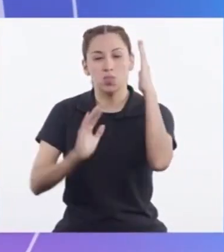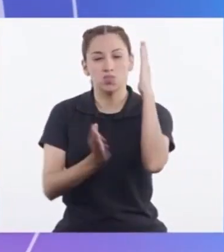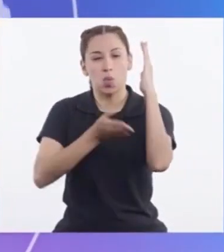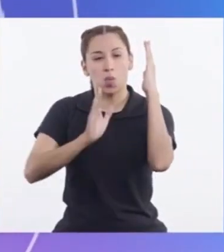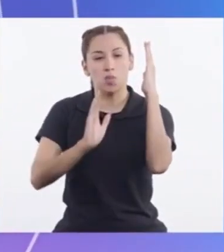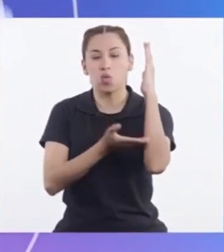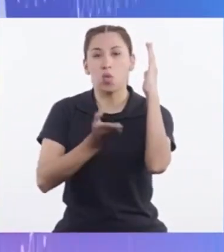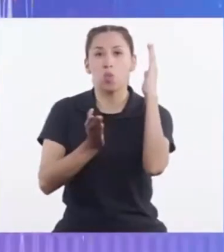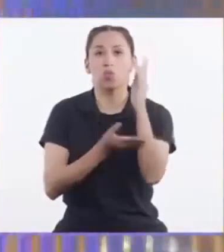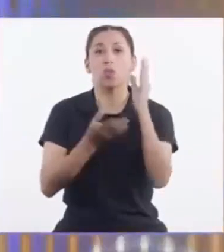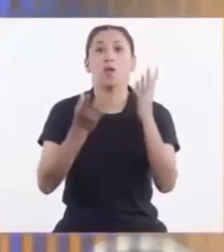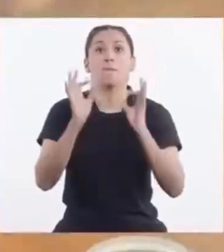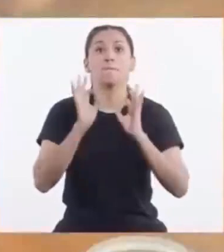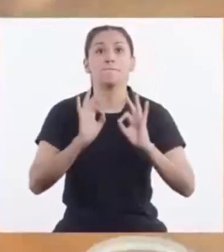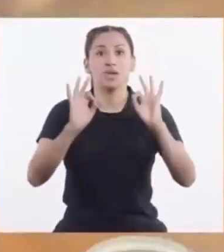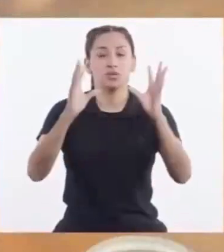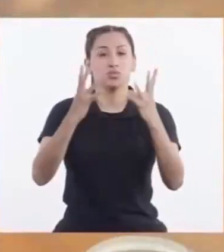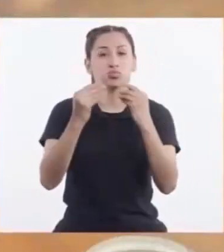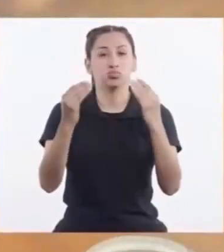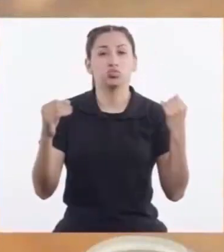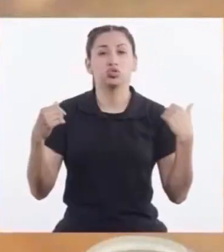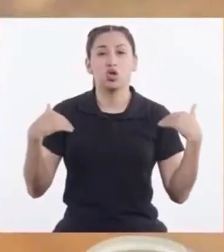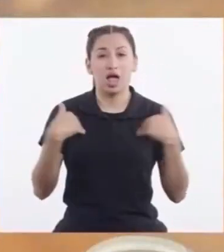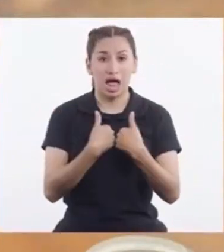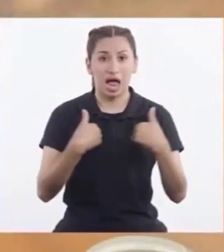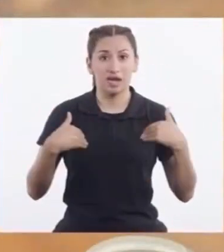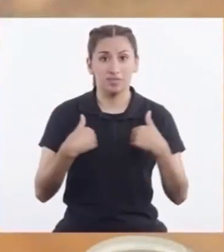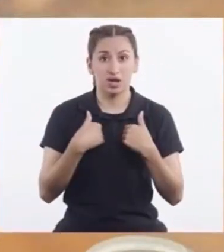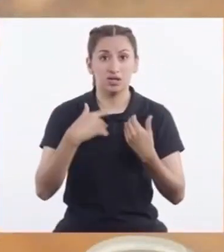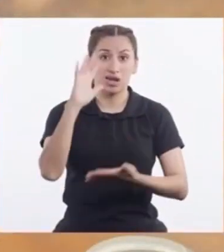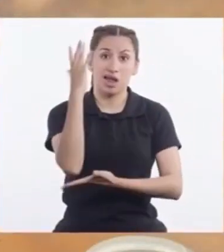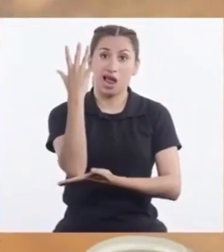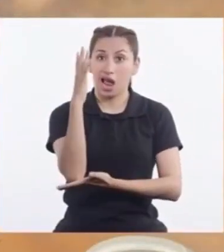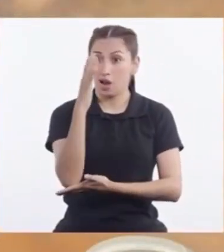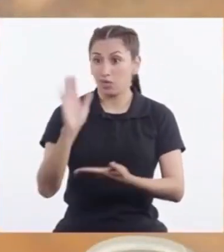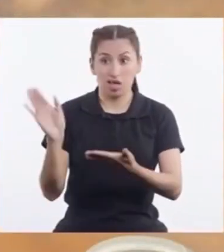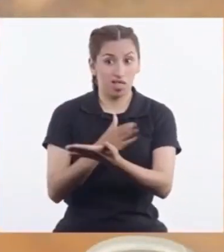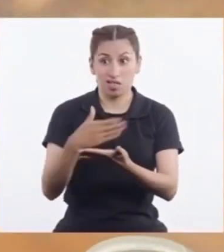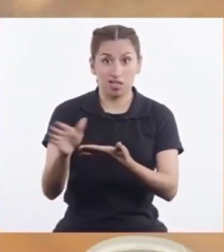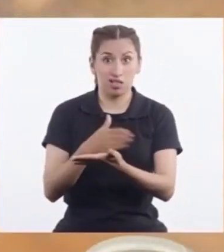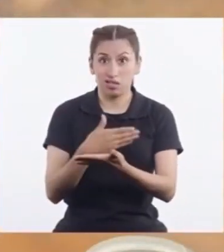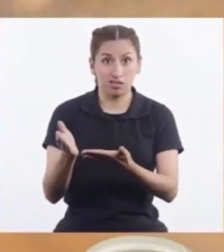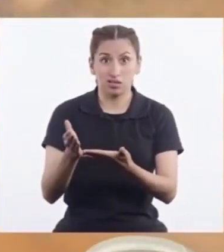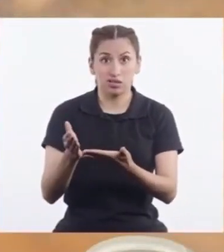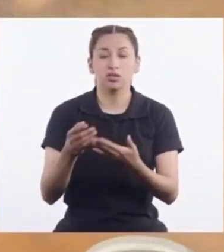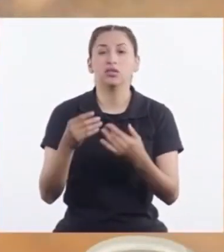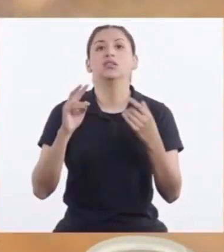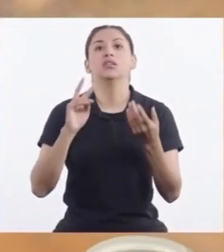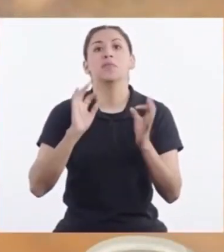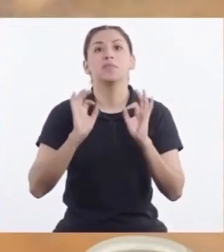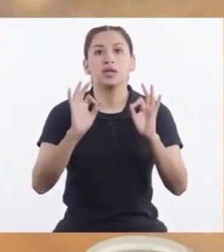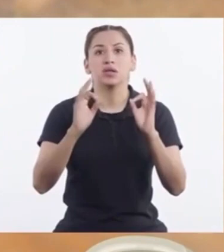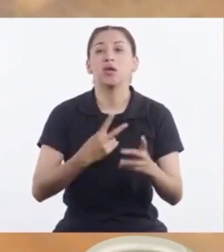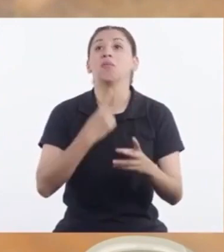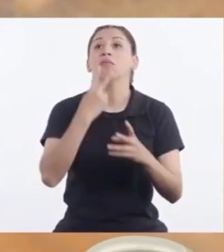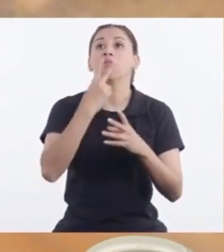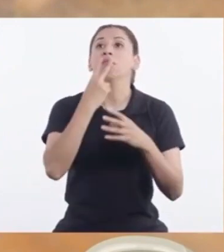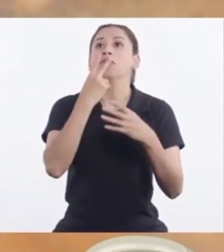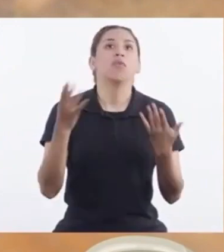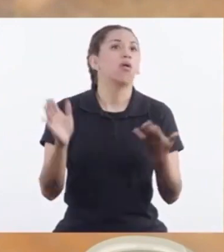hábitat A muchos animalitos Y al dejarnos Sin árboles Afecta el aire Que respiramos